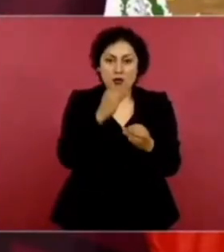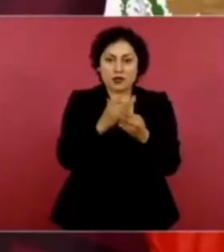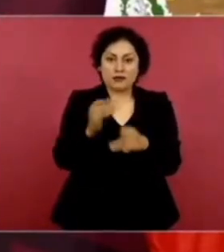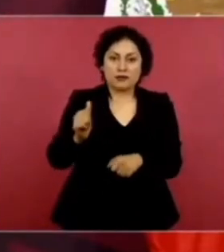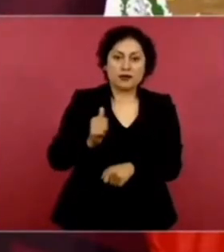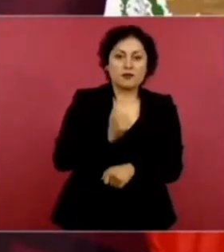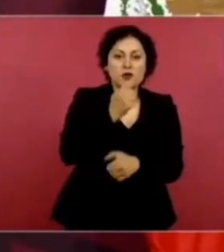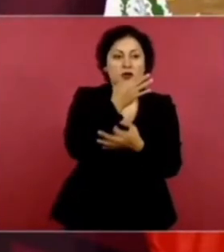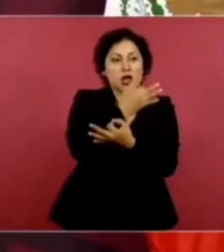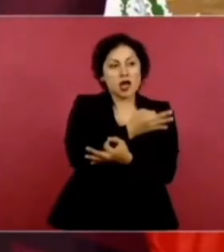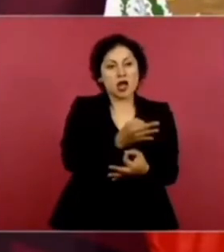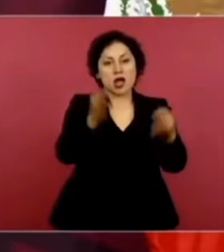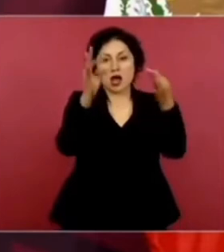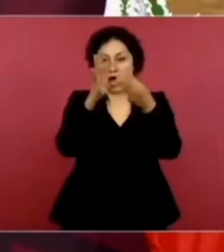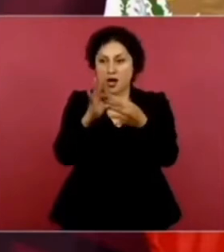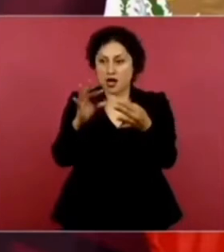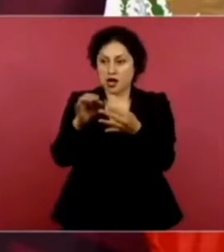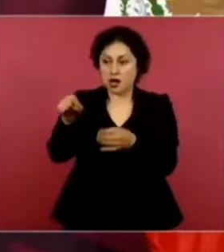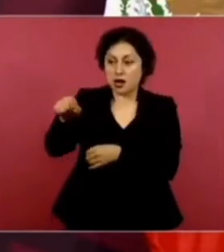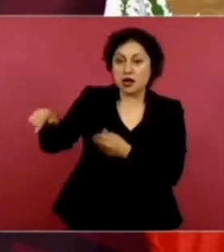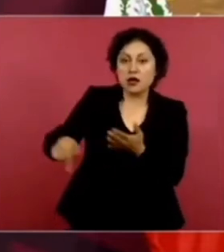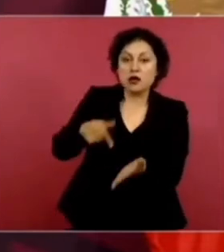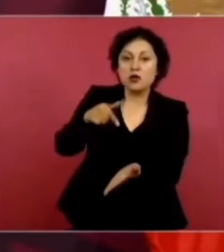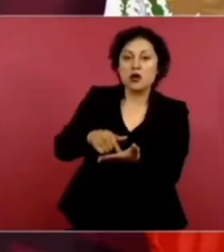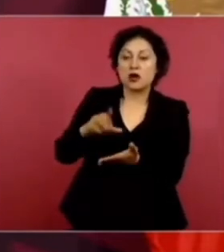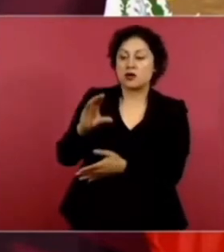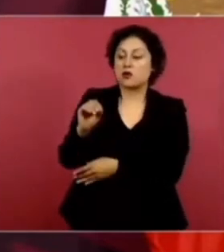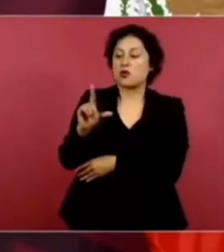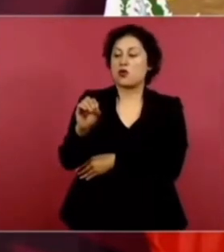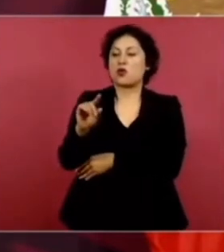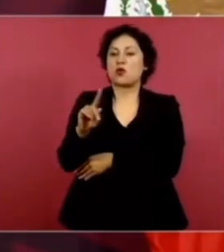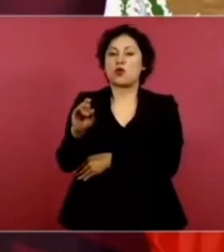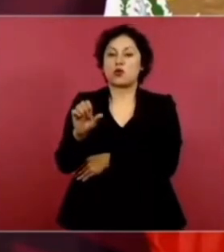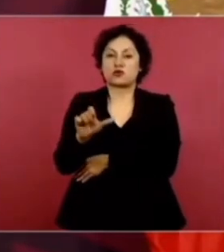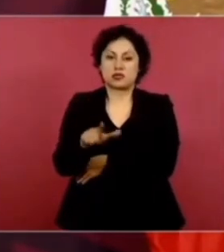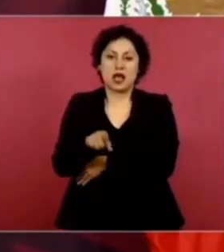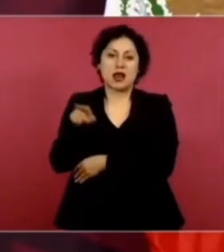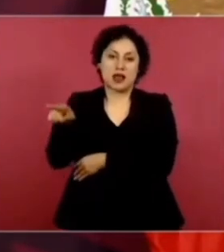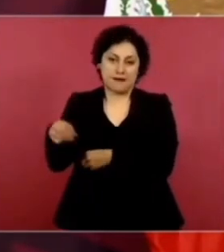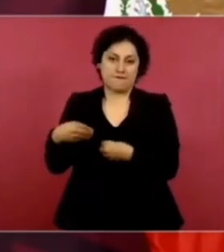De corosal. De Allá en la lacandona.